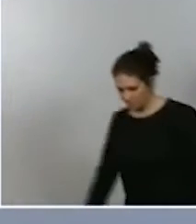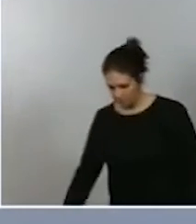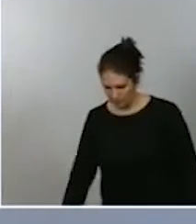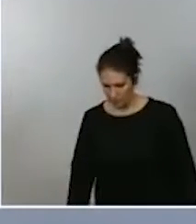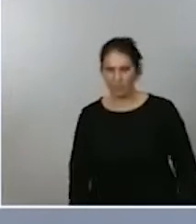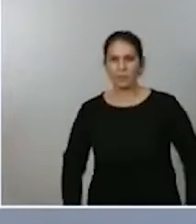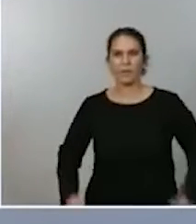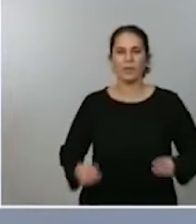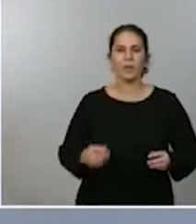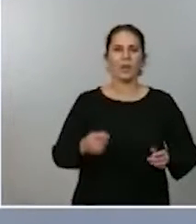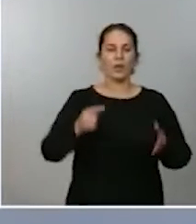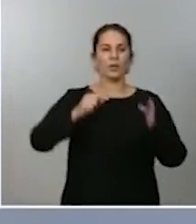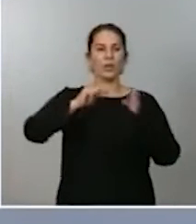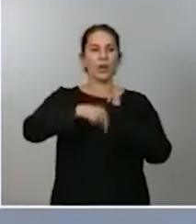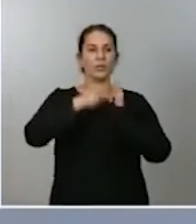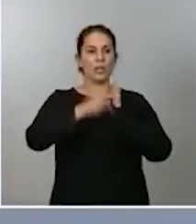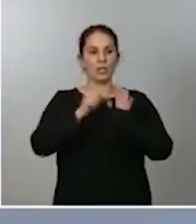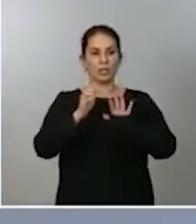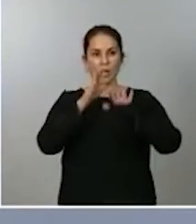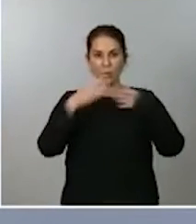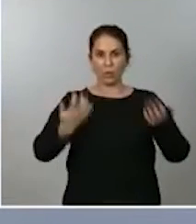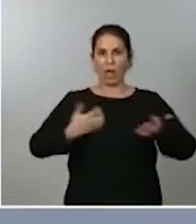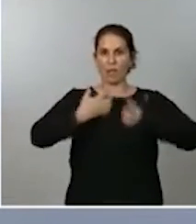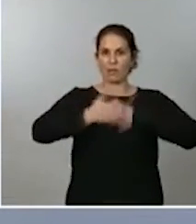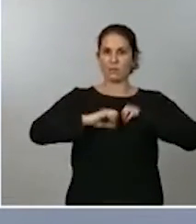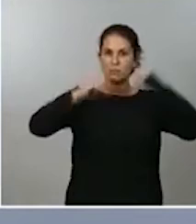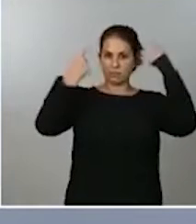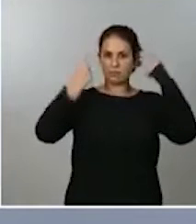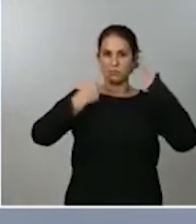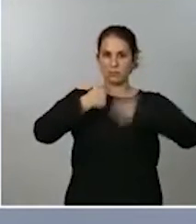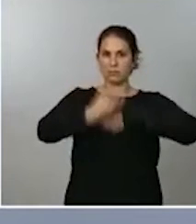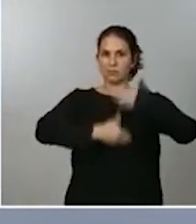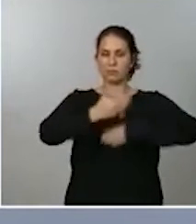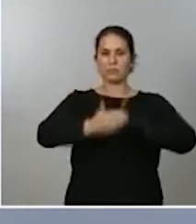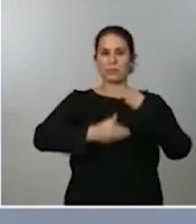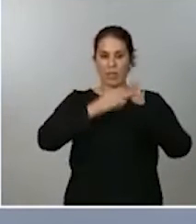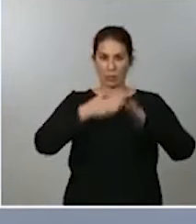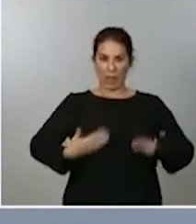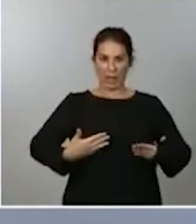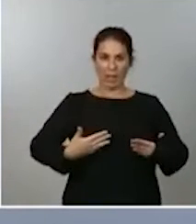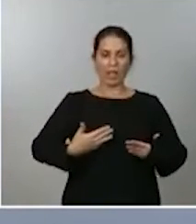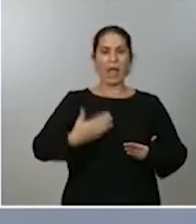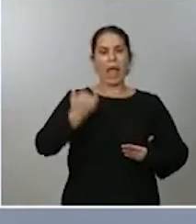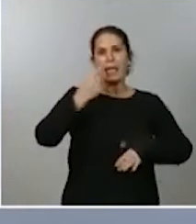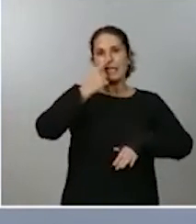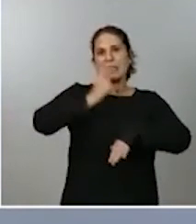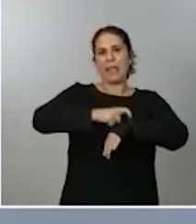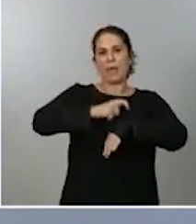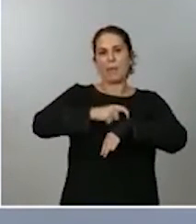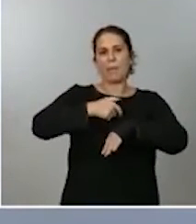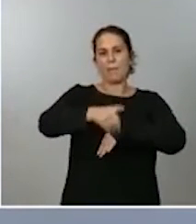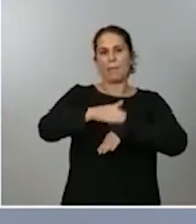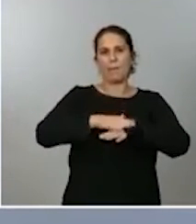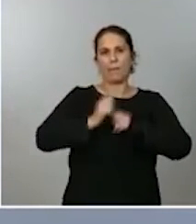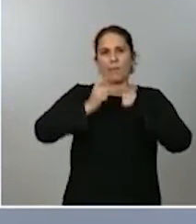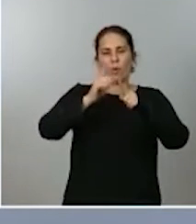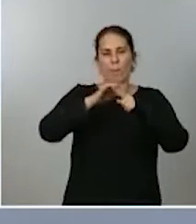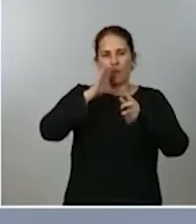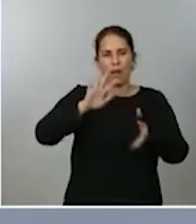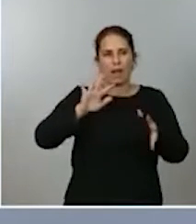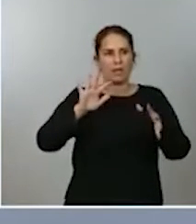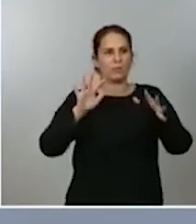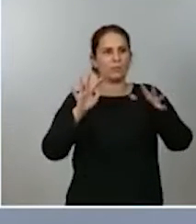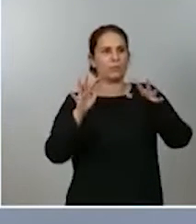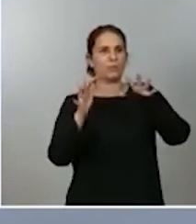que estén actualmente funcionando y existentes, tendrán un tiempo, una transitoriedad, una especie de moratoria de